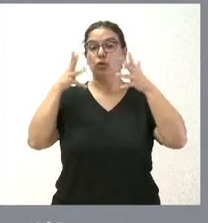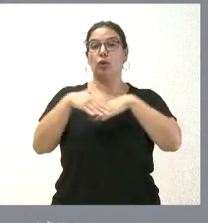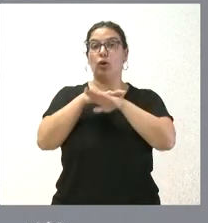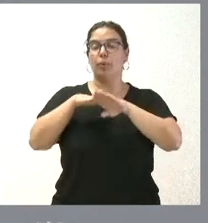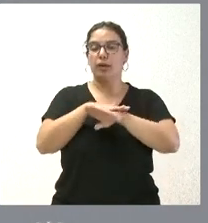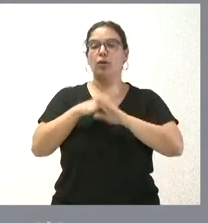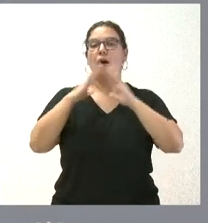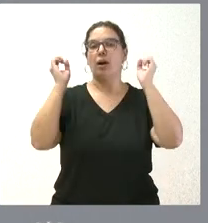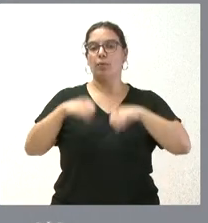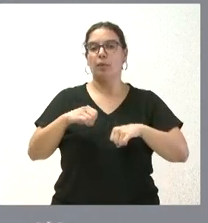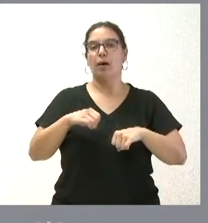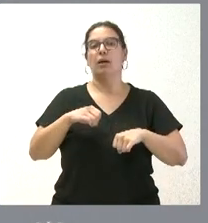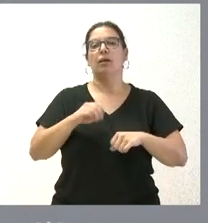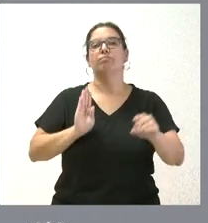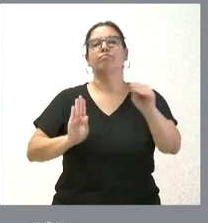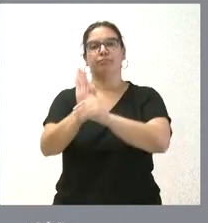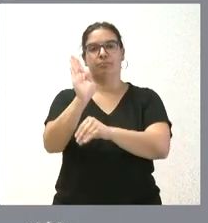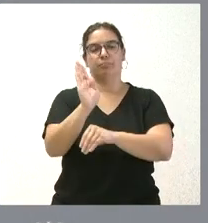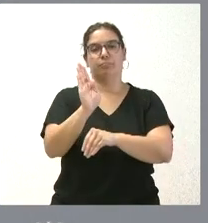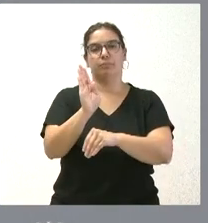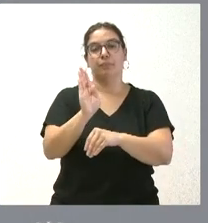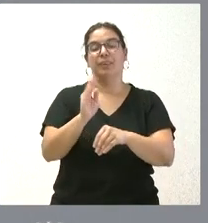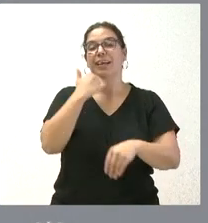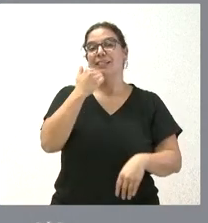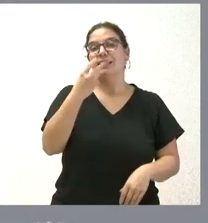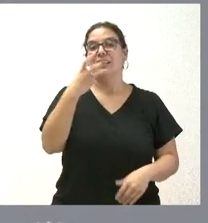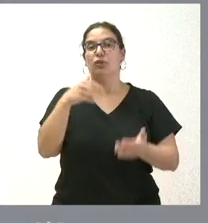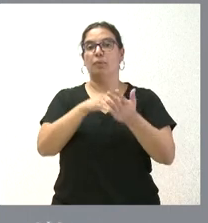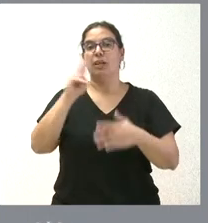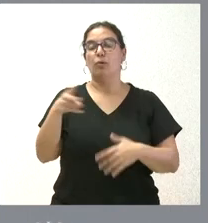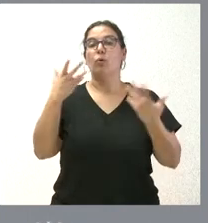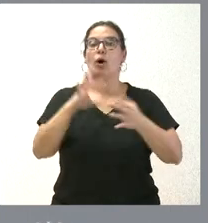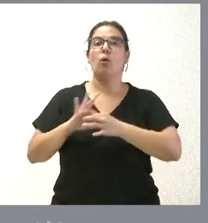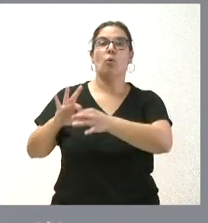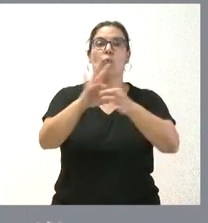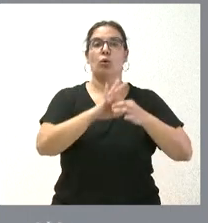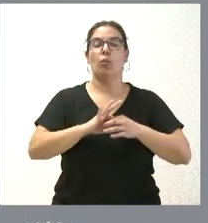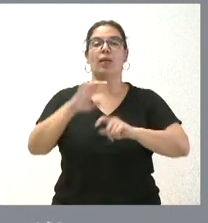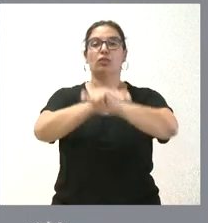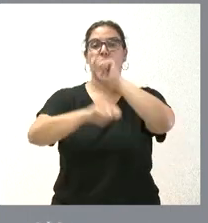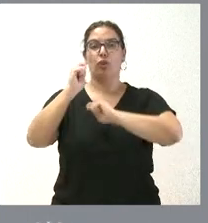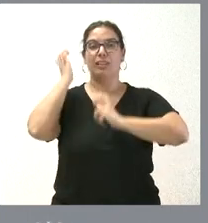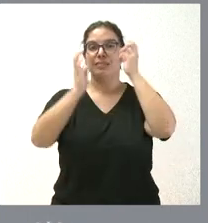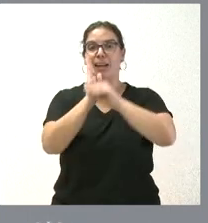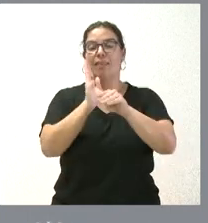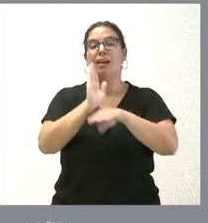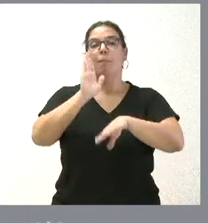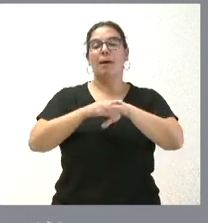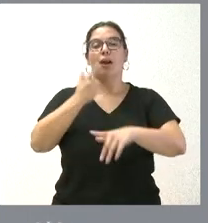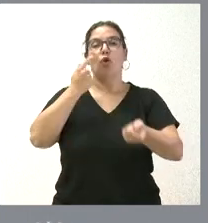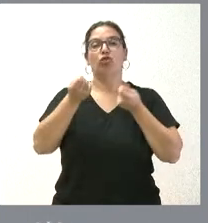ha aprobado la concesión de una subvención por casi 300.000 euros a la Unión de Asociaciones Ganaderas para el Control Lechero de Castilla y León,